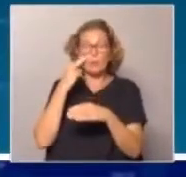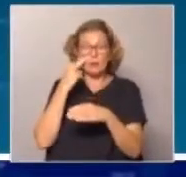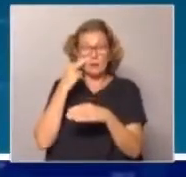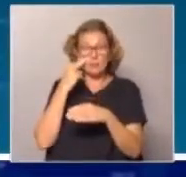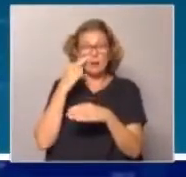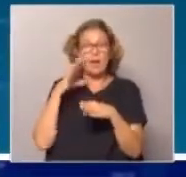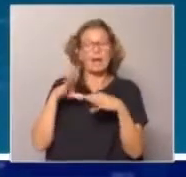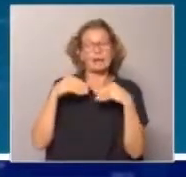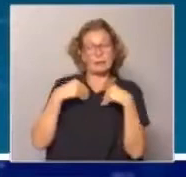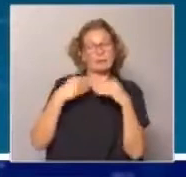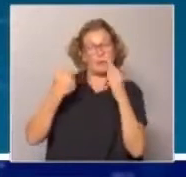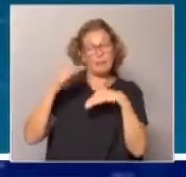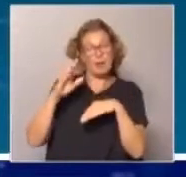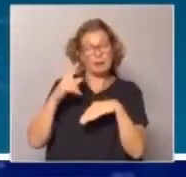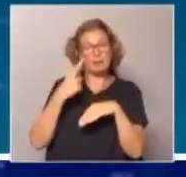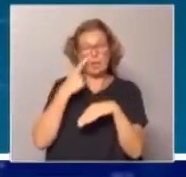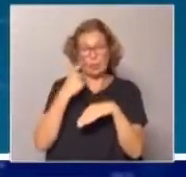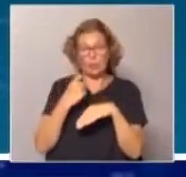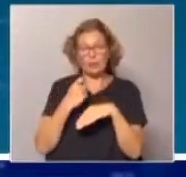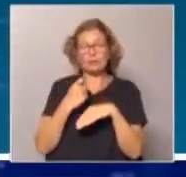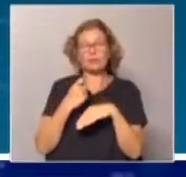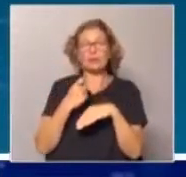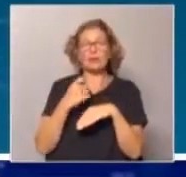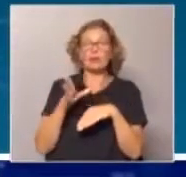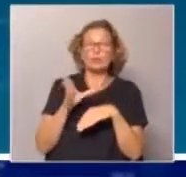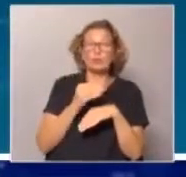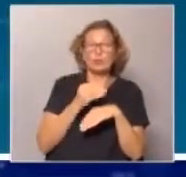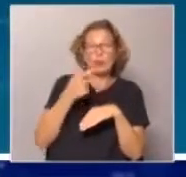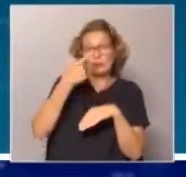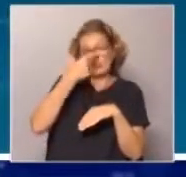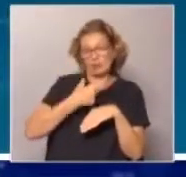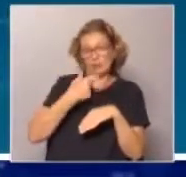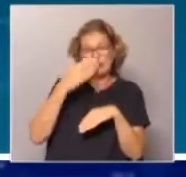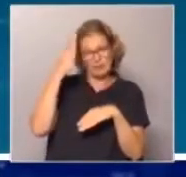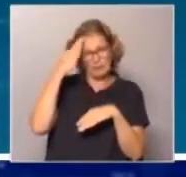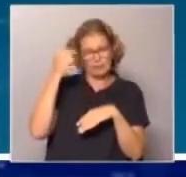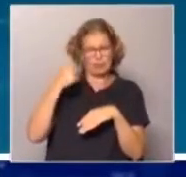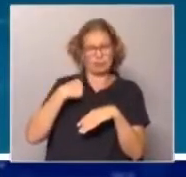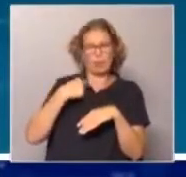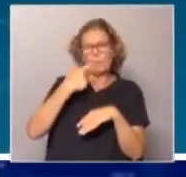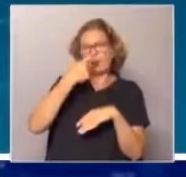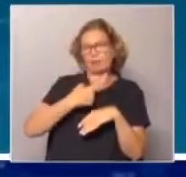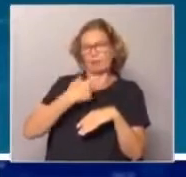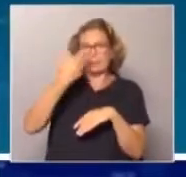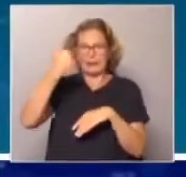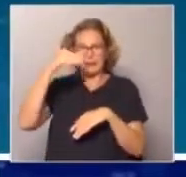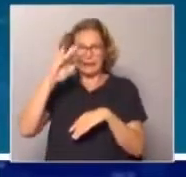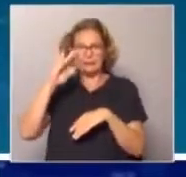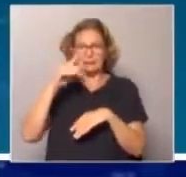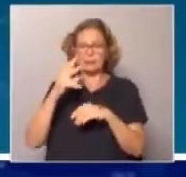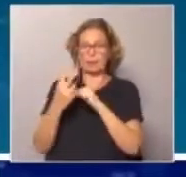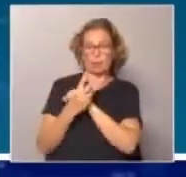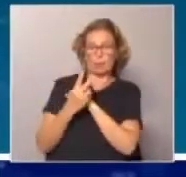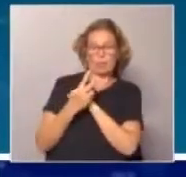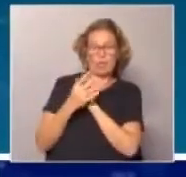se adhieren con mayor facilidad o con mayor frecuencia. decir, todo aquel que se percibe como una persona con mayor riesgo tiende a ser más